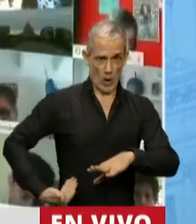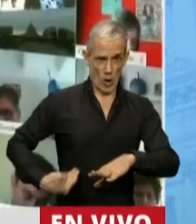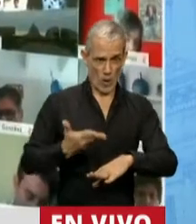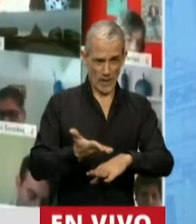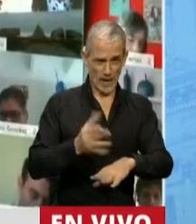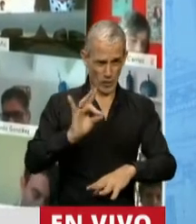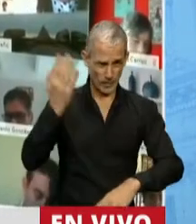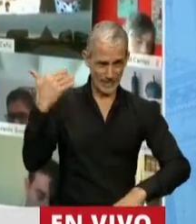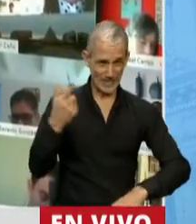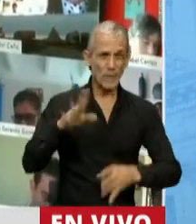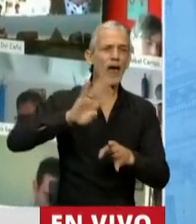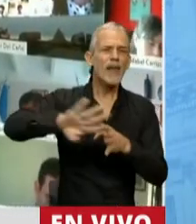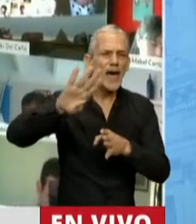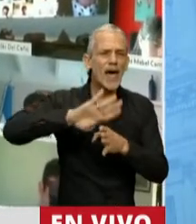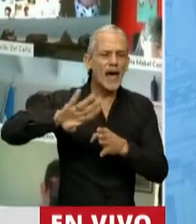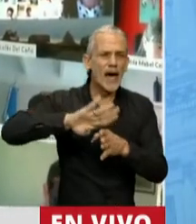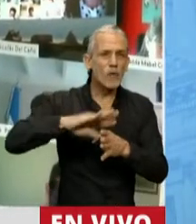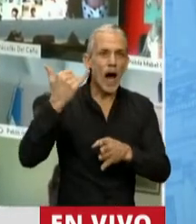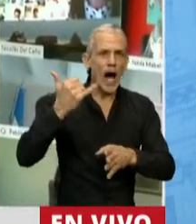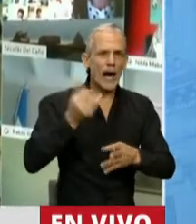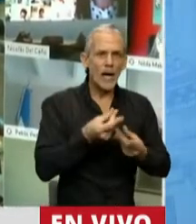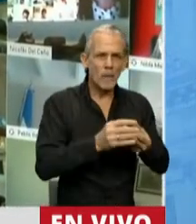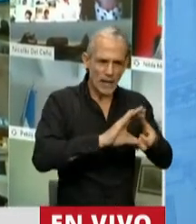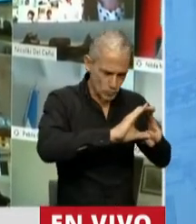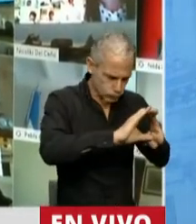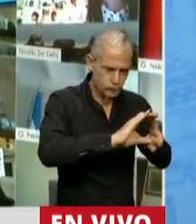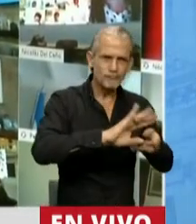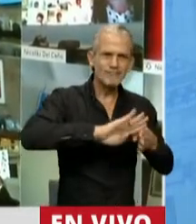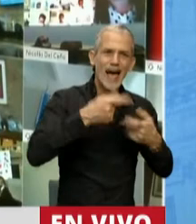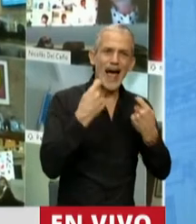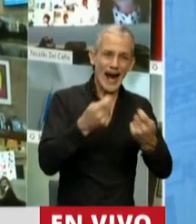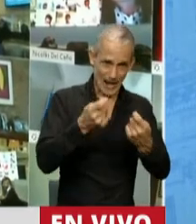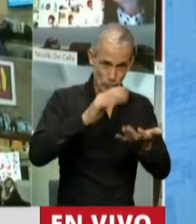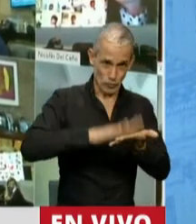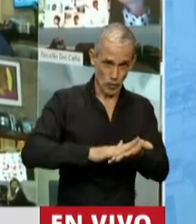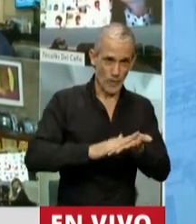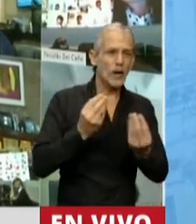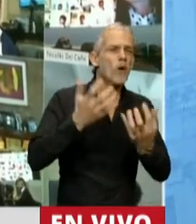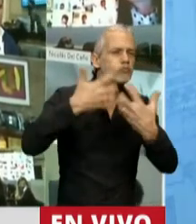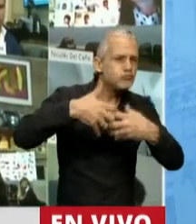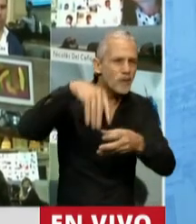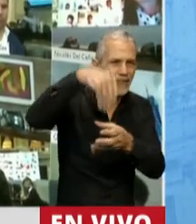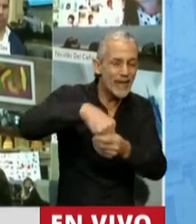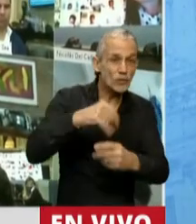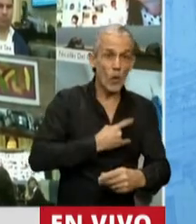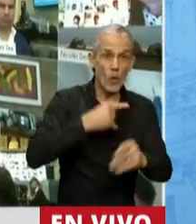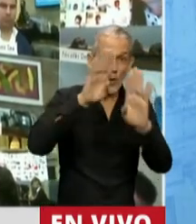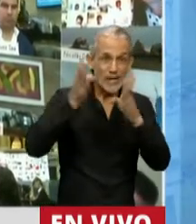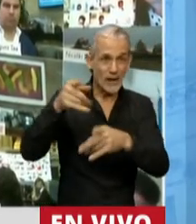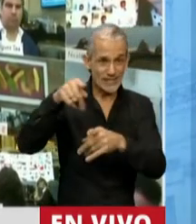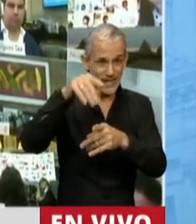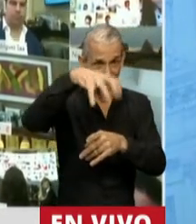la deuda que tenían las partidas asignadas a gastos de funcionamiento de las universidades